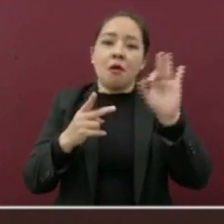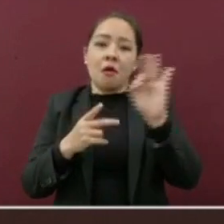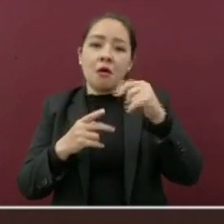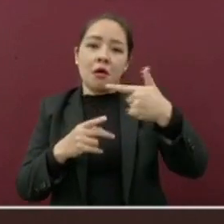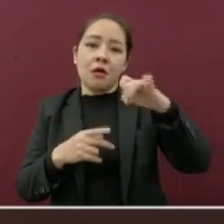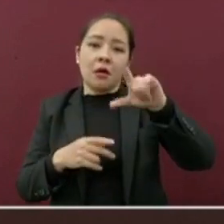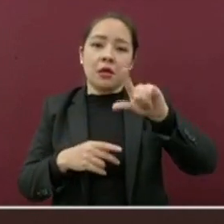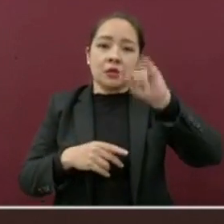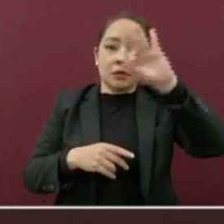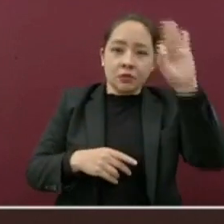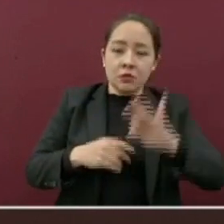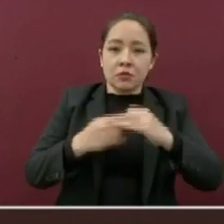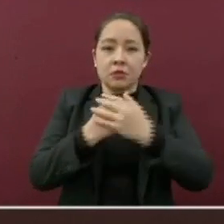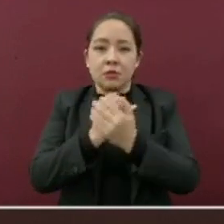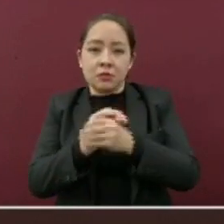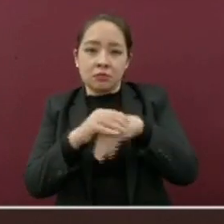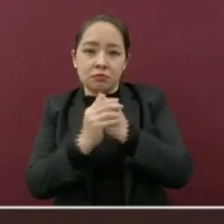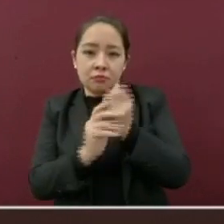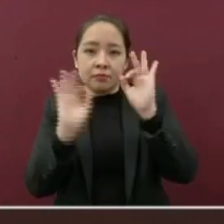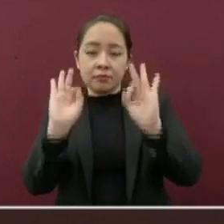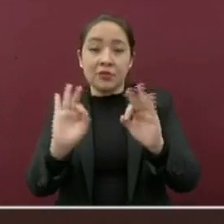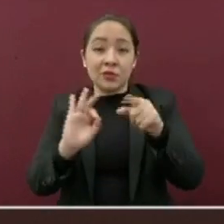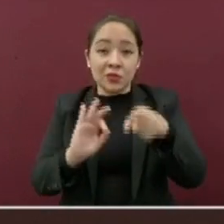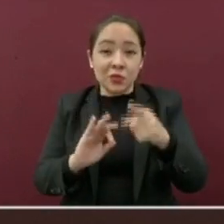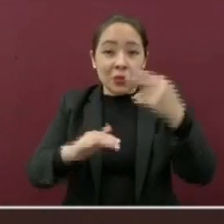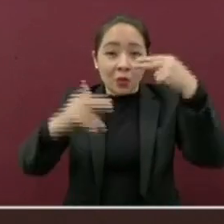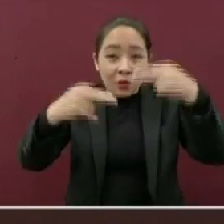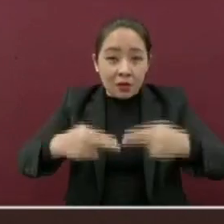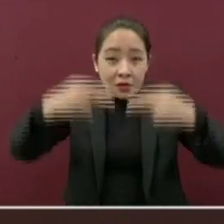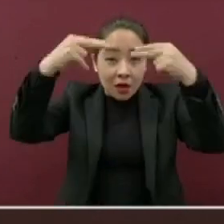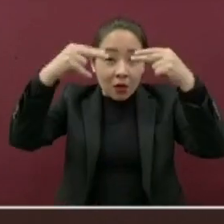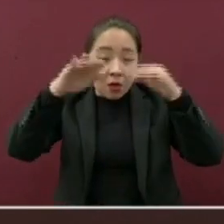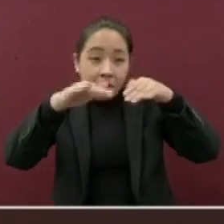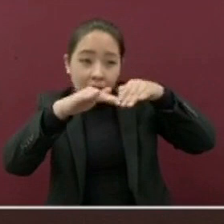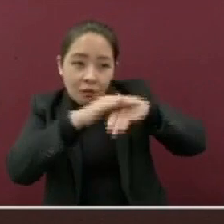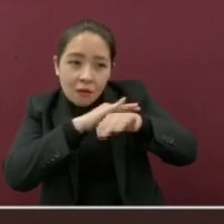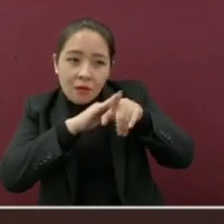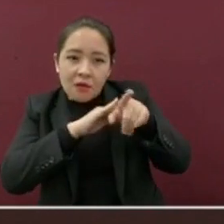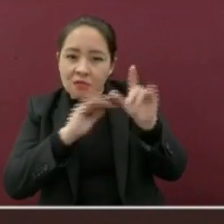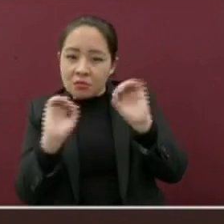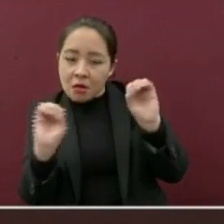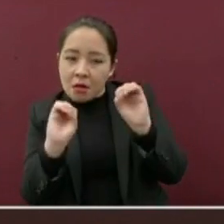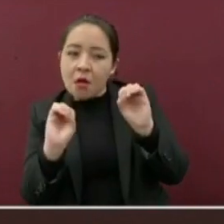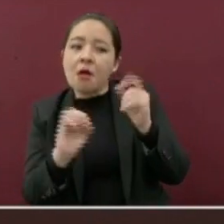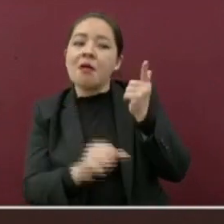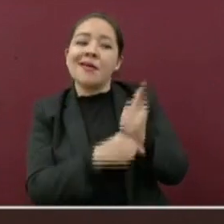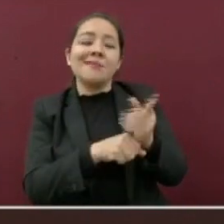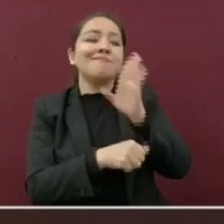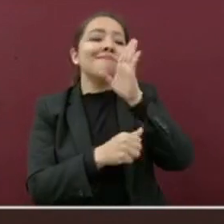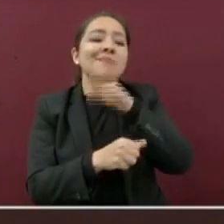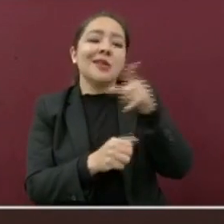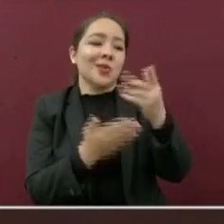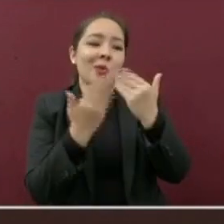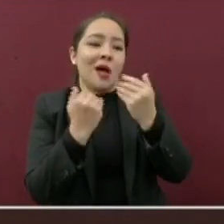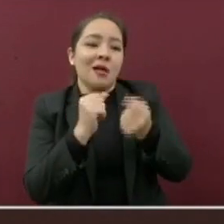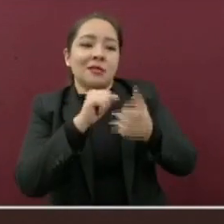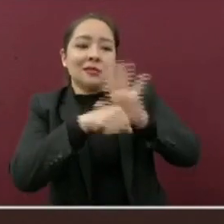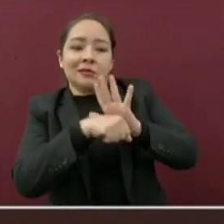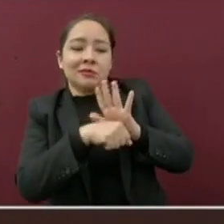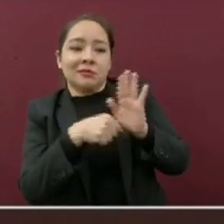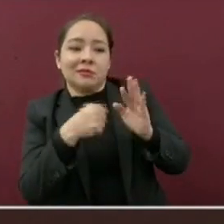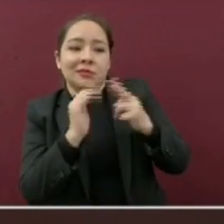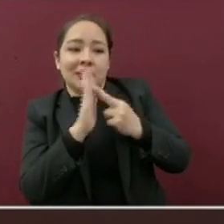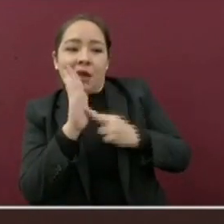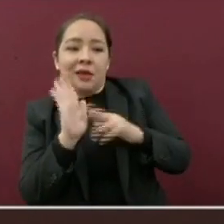se hace este procedimiento, entonces no será un sitio seguro en cuanto a su protección sanitaria. Ahora,